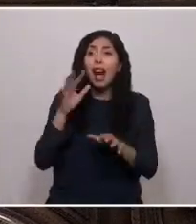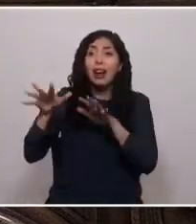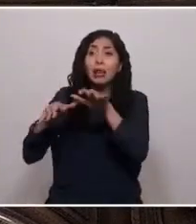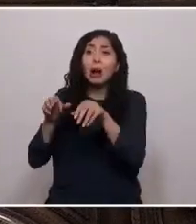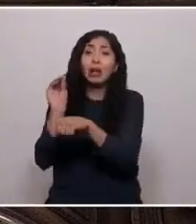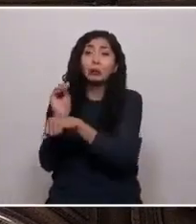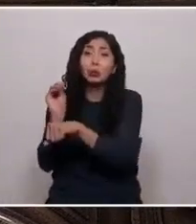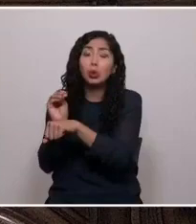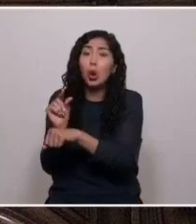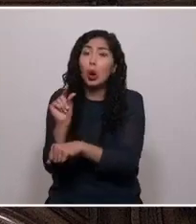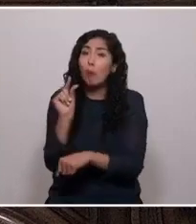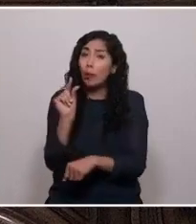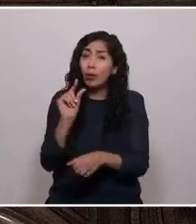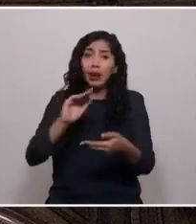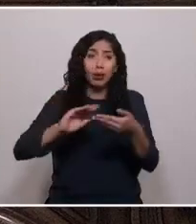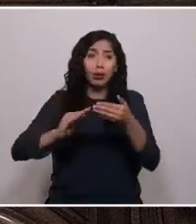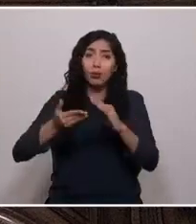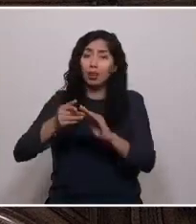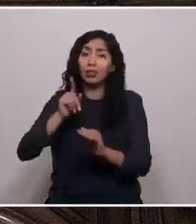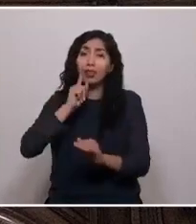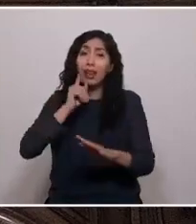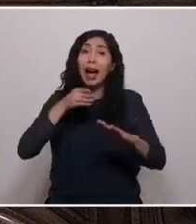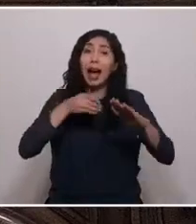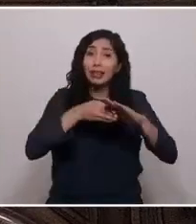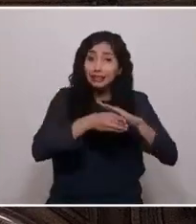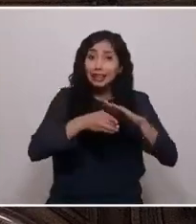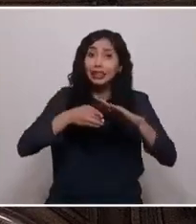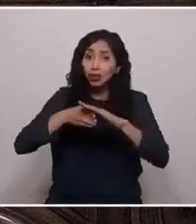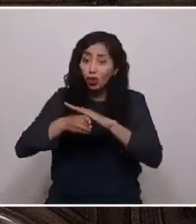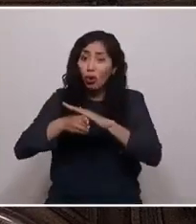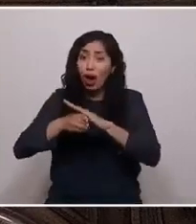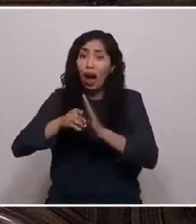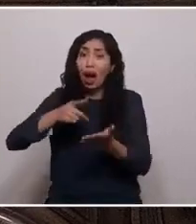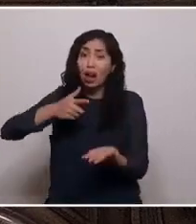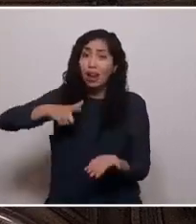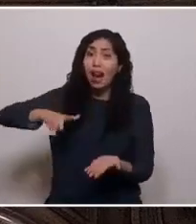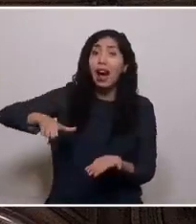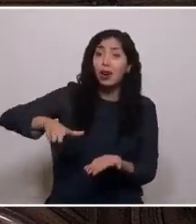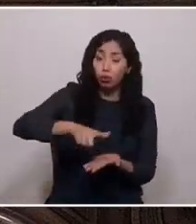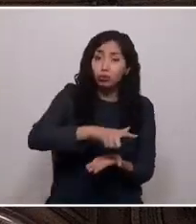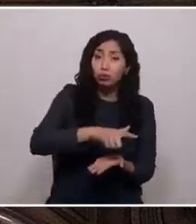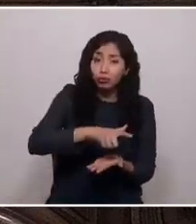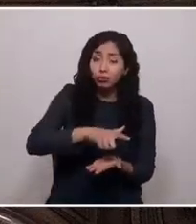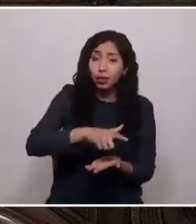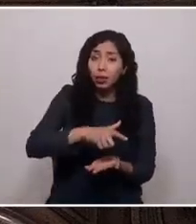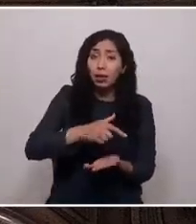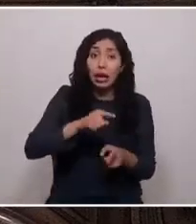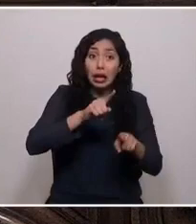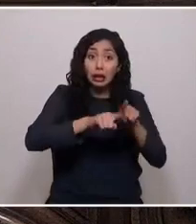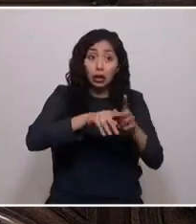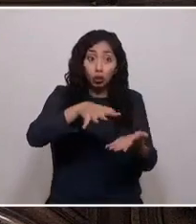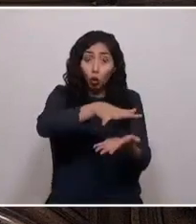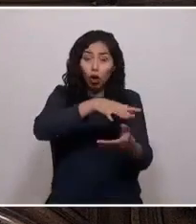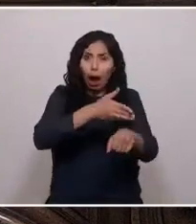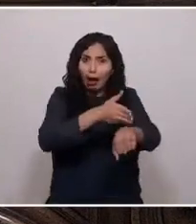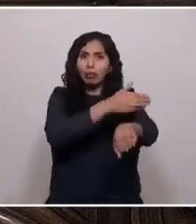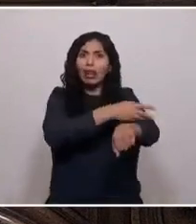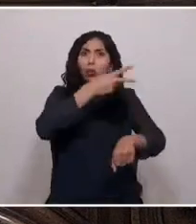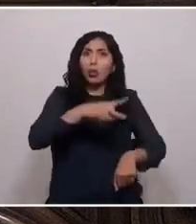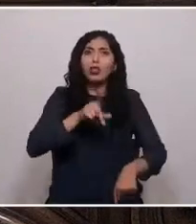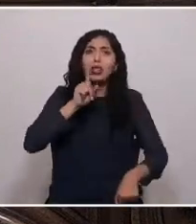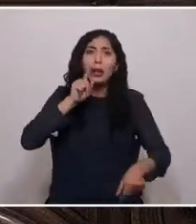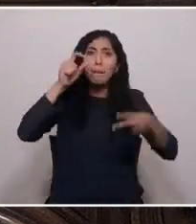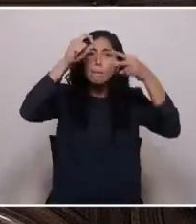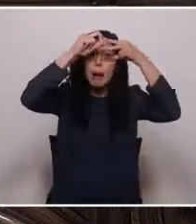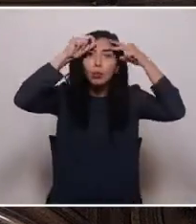comunidades tienen acceso a las riberas de los lagos, terrenos que en un pasado fueron mapuche y que hoy están